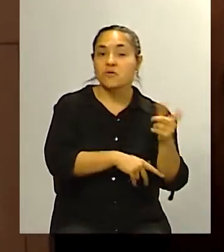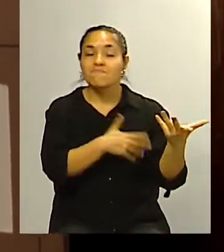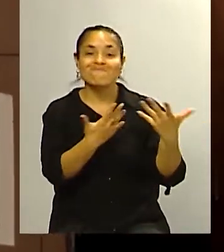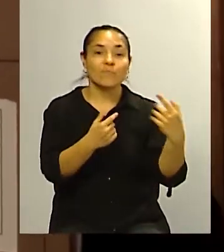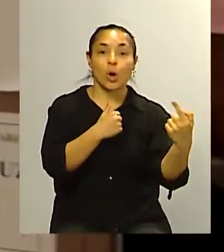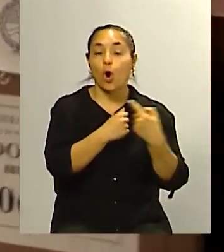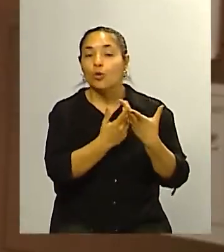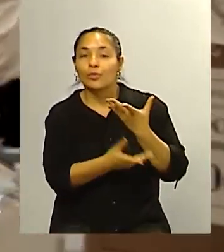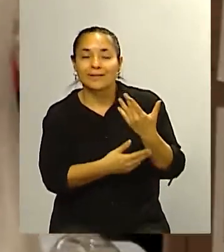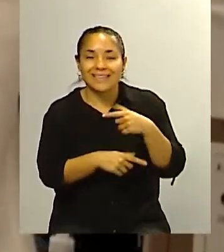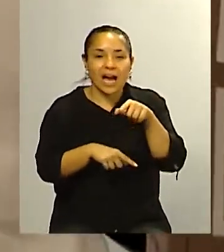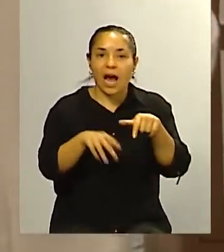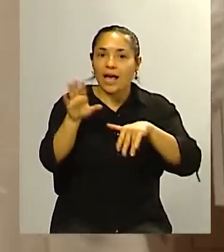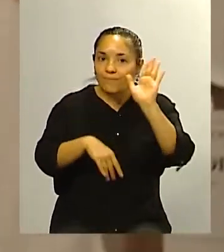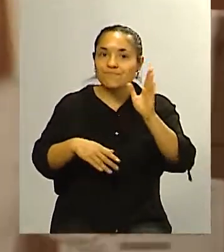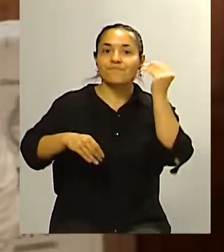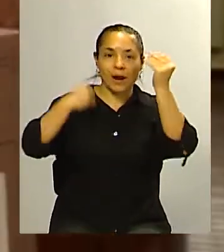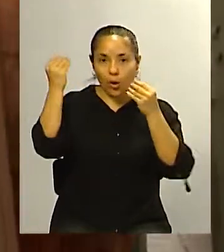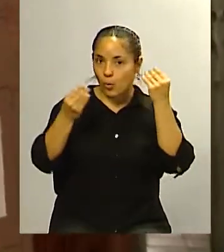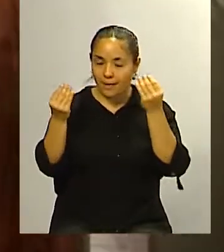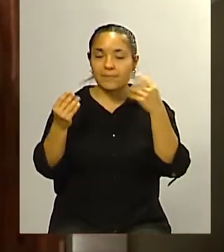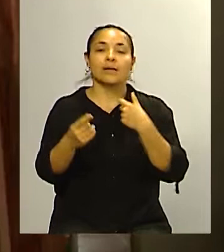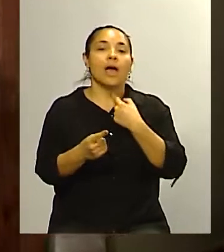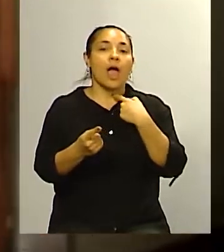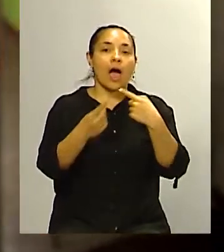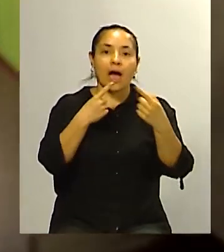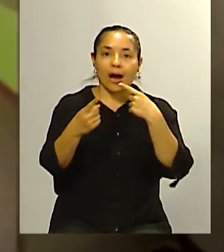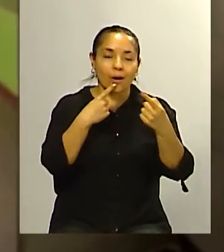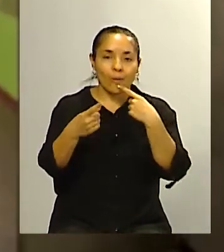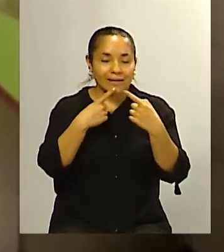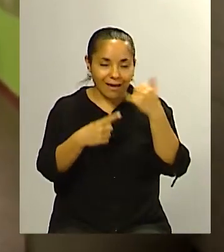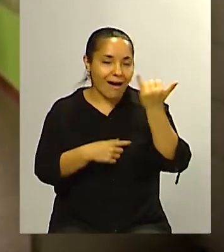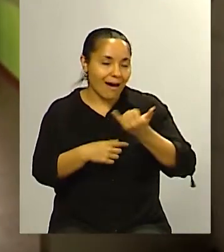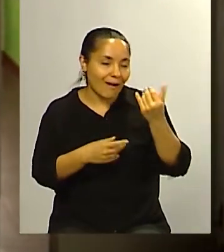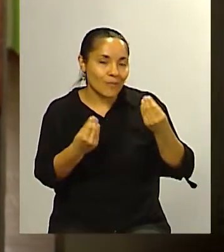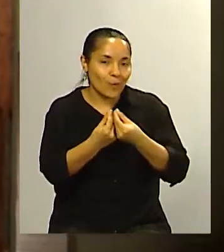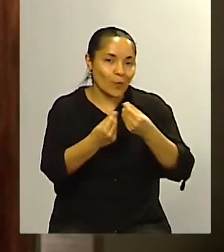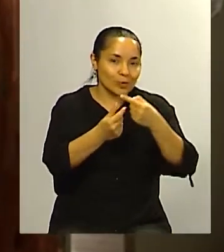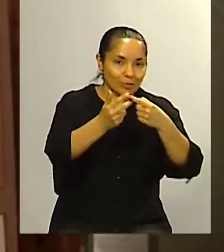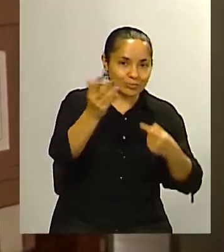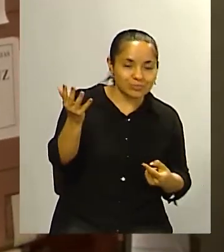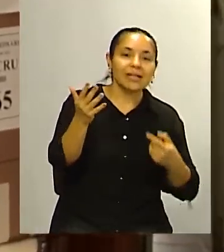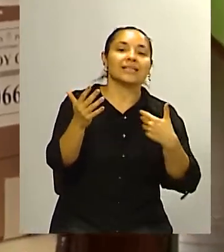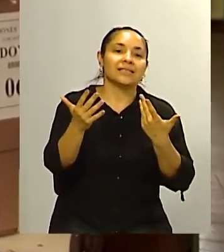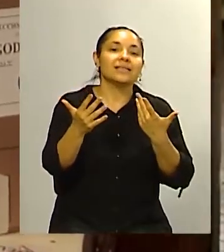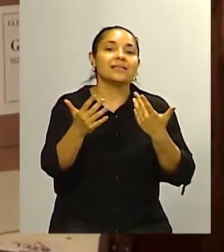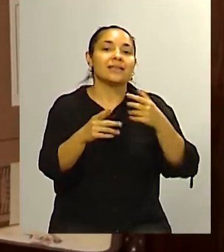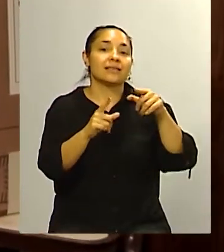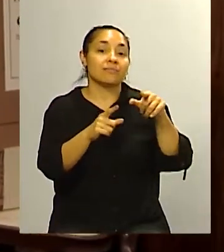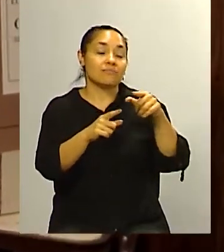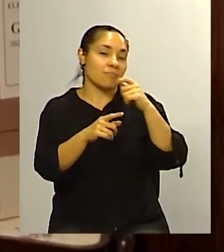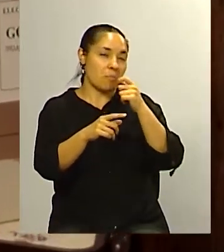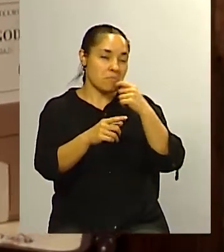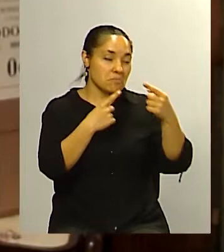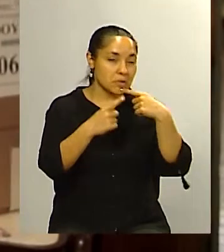estamos en una época que las encuestas se consumen mucho y estas encuestas obviamente también les da un sesgo